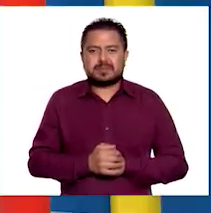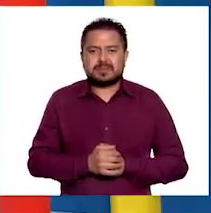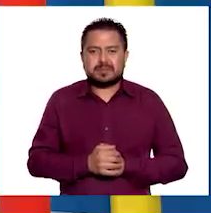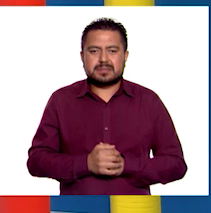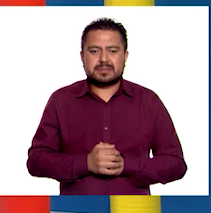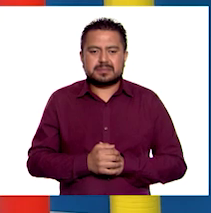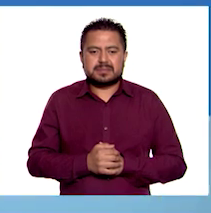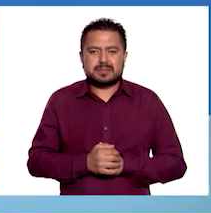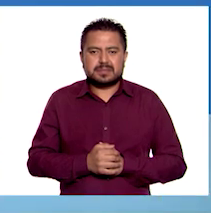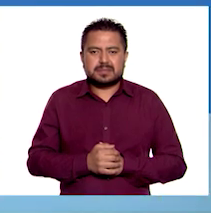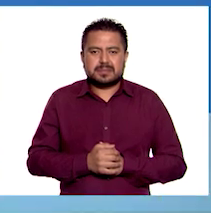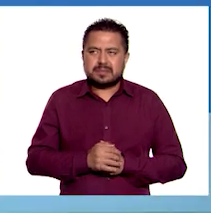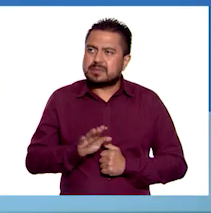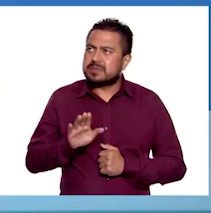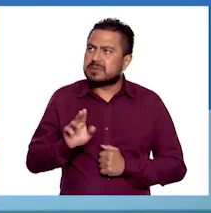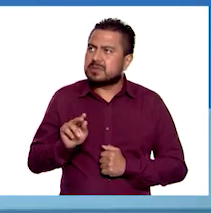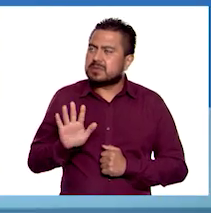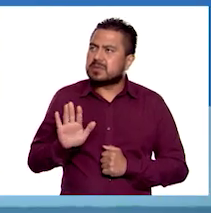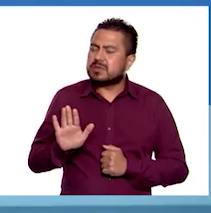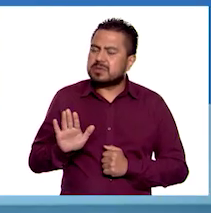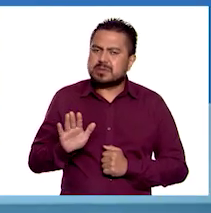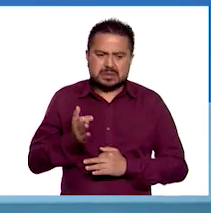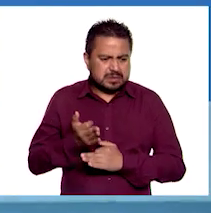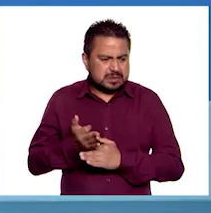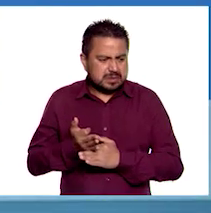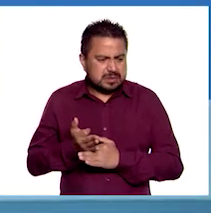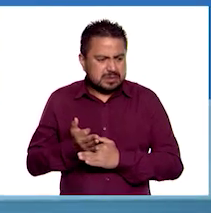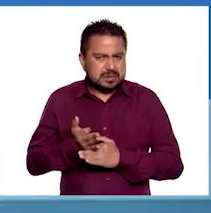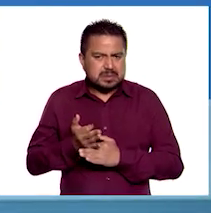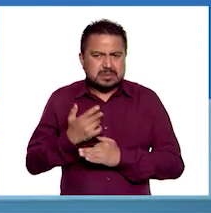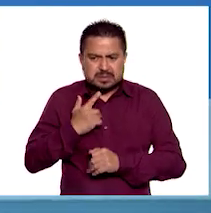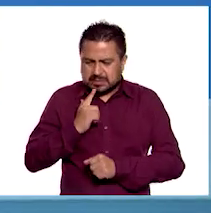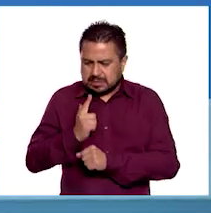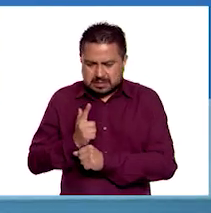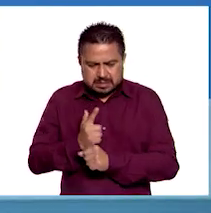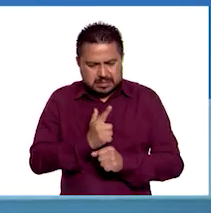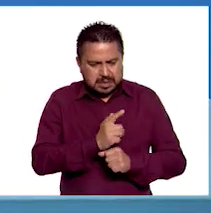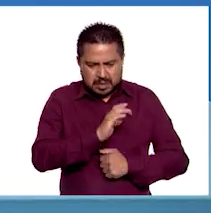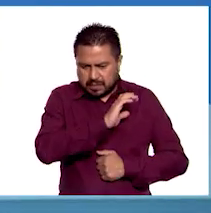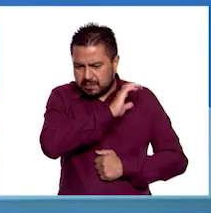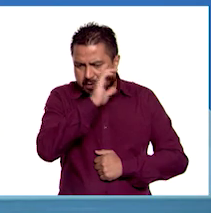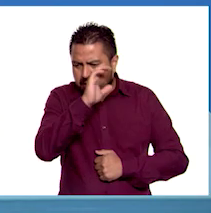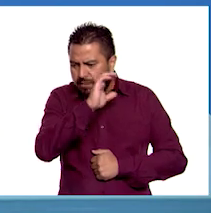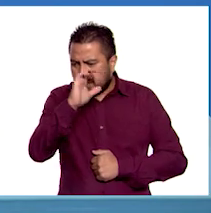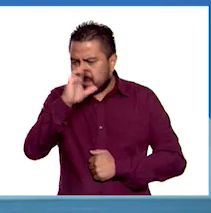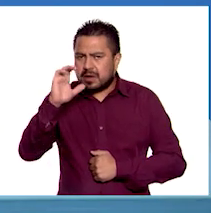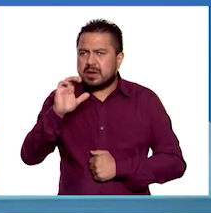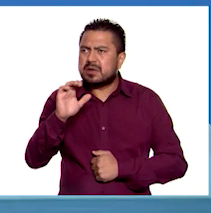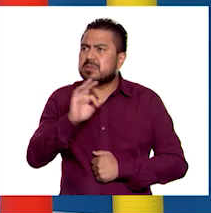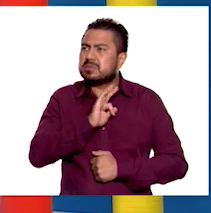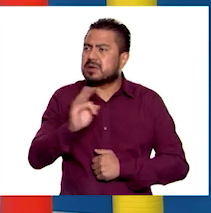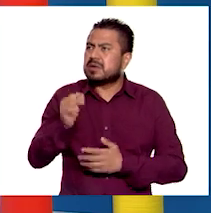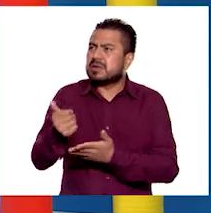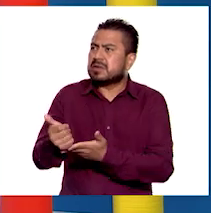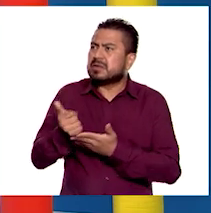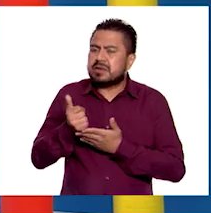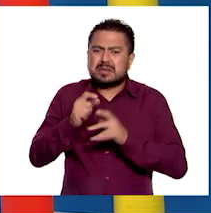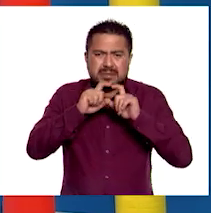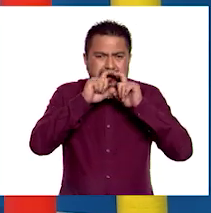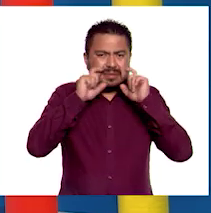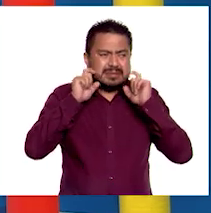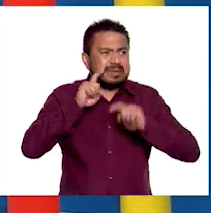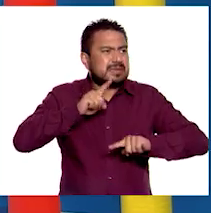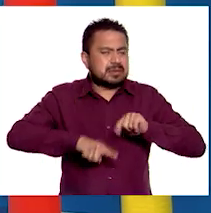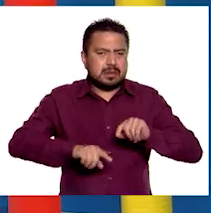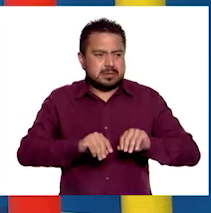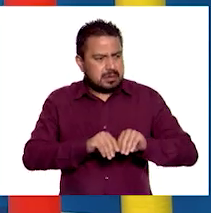No, Larisa. Oye, estamos viendo estas fotografías, pero ¿me podrías ayudar con mi cubrebocas, por